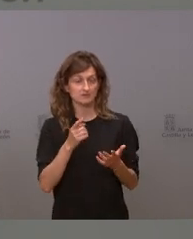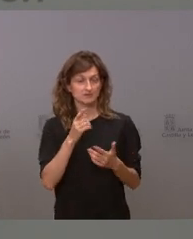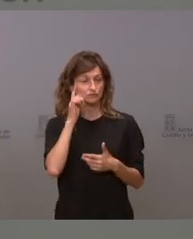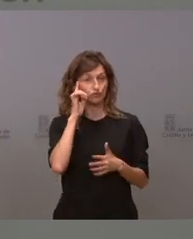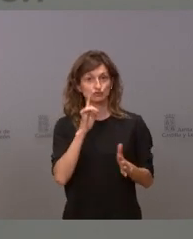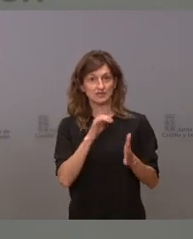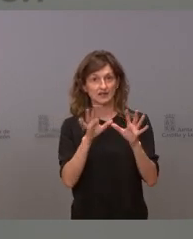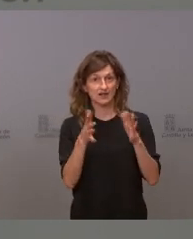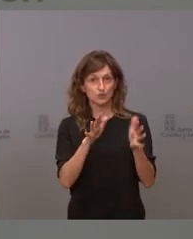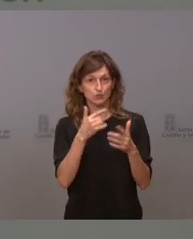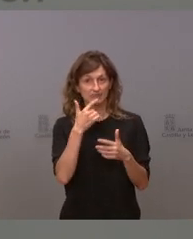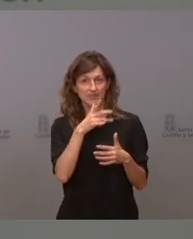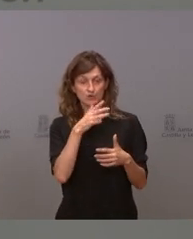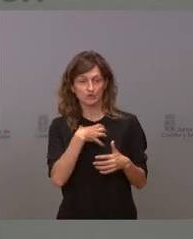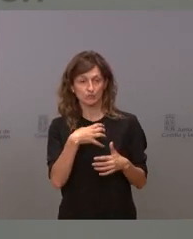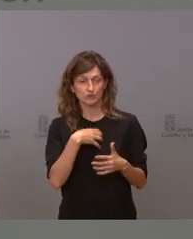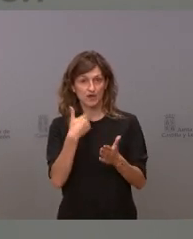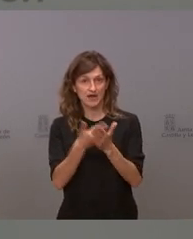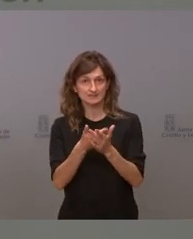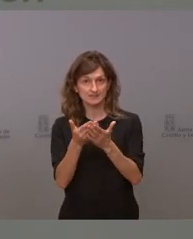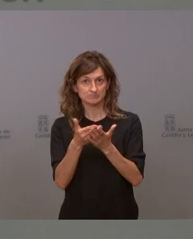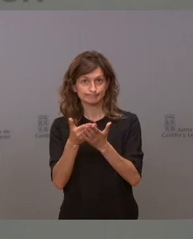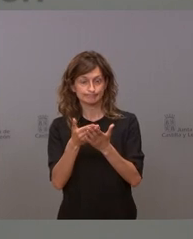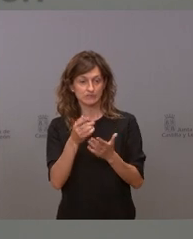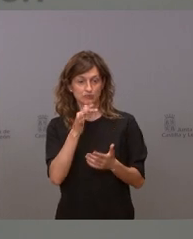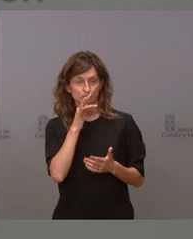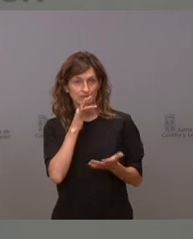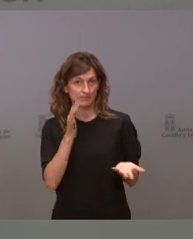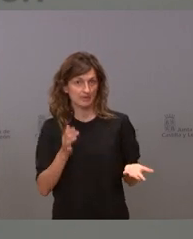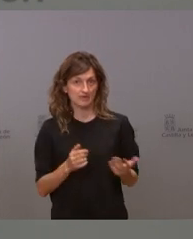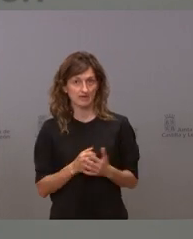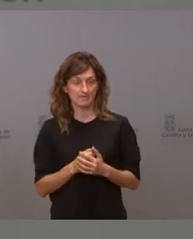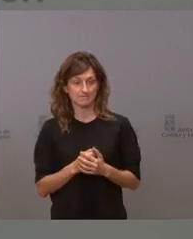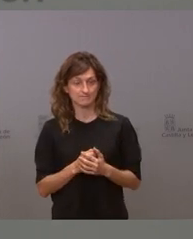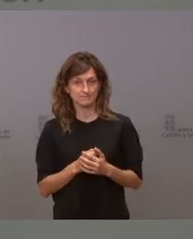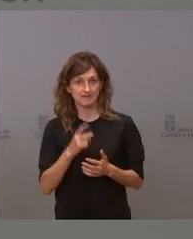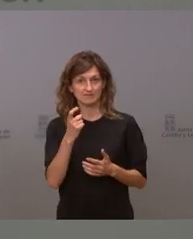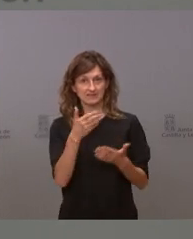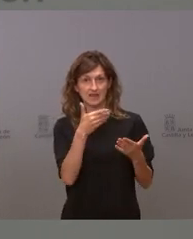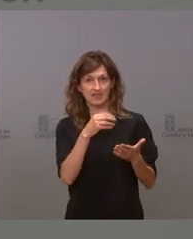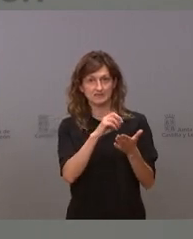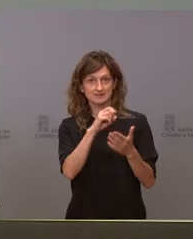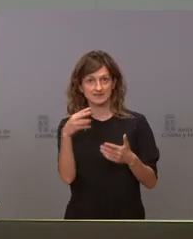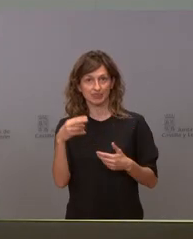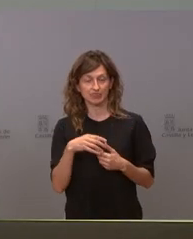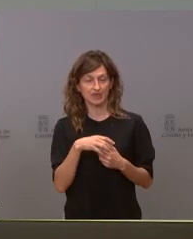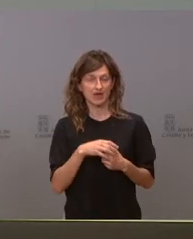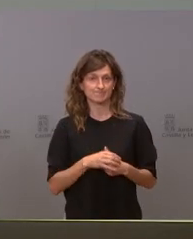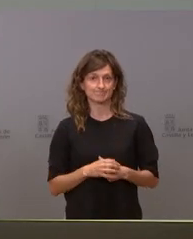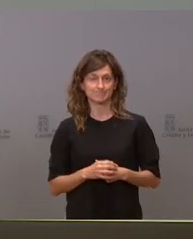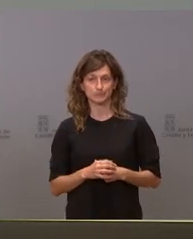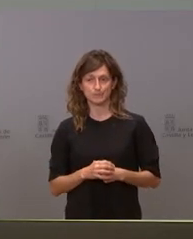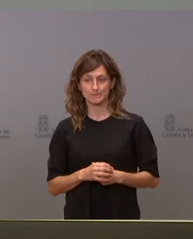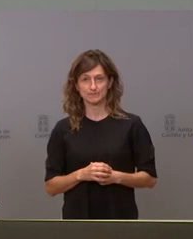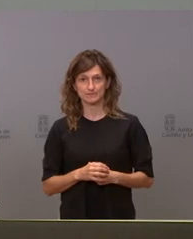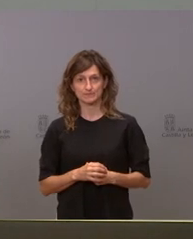es difícil estimar un cálculo en este momento hasta que no leamos insisto la sentencia sí no sé si está sobre